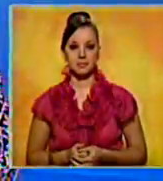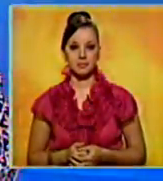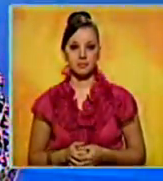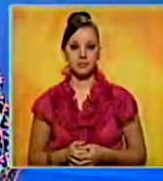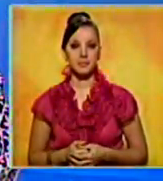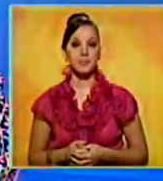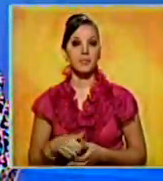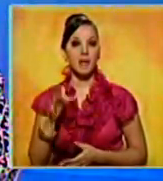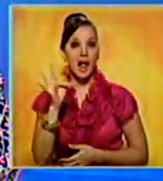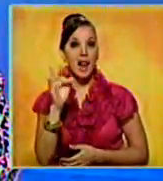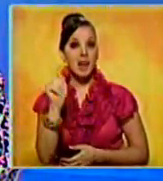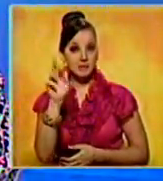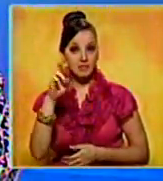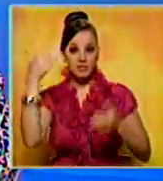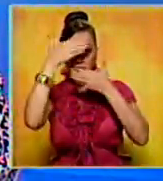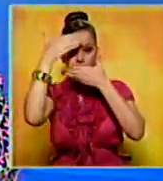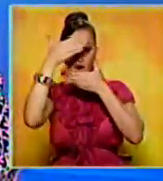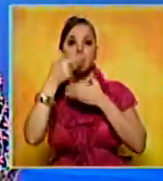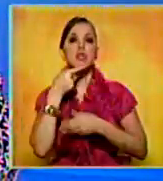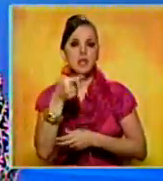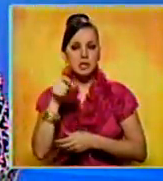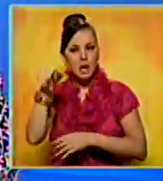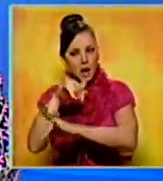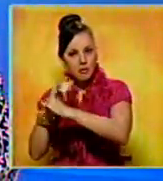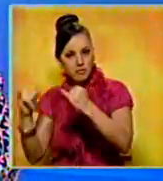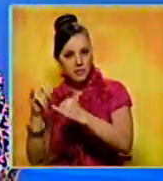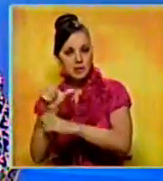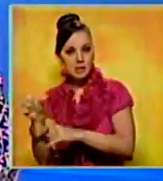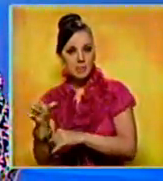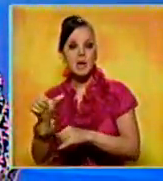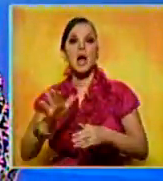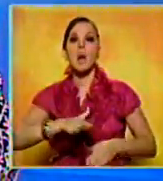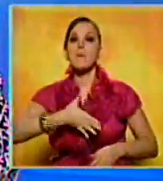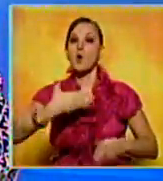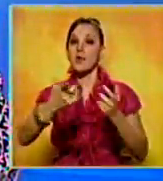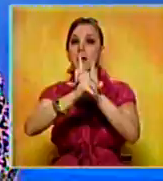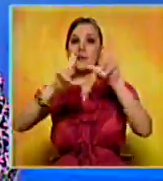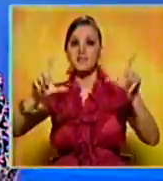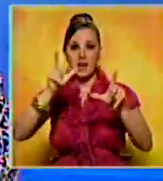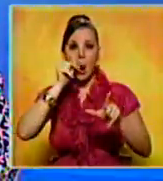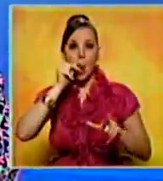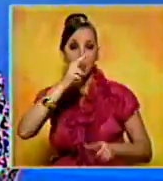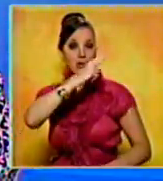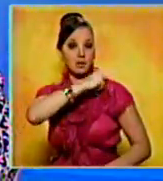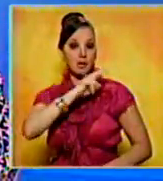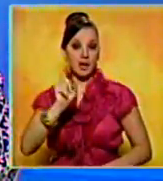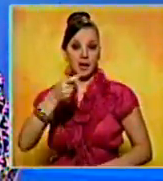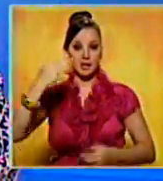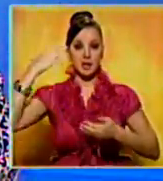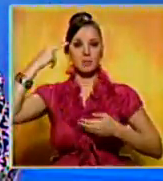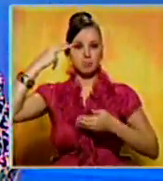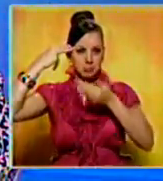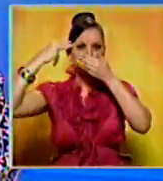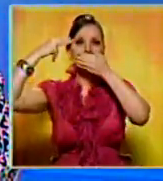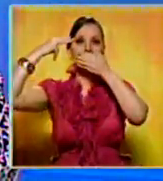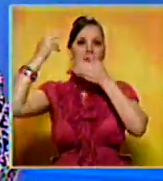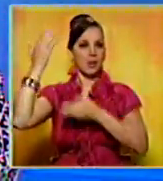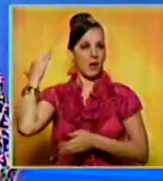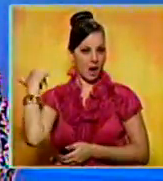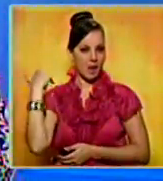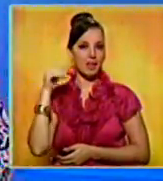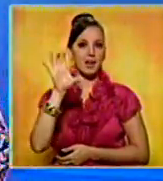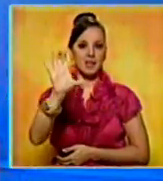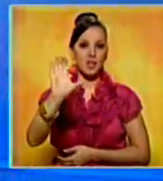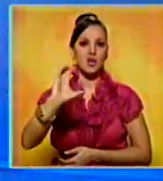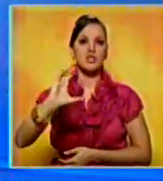Las FARC indicaron que podrían liberar este fin de semana al general del ejército colombiano Rubén Alzate y otras tres personas secuestradas en el estado